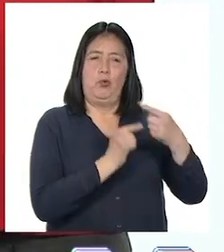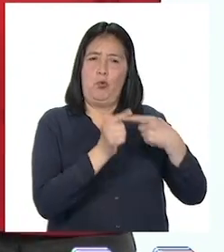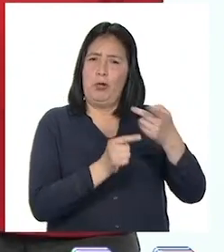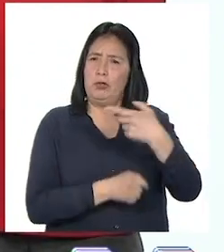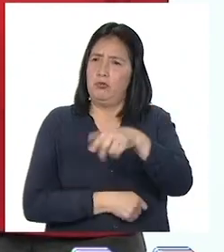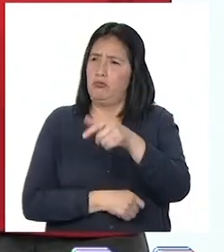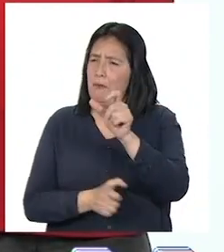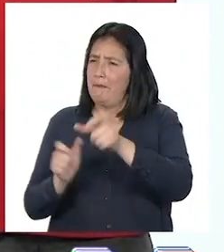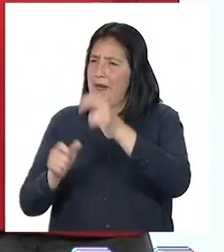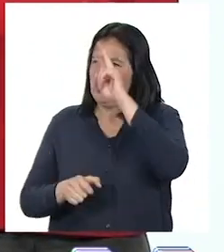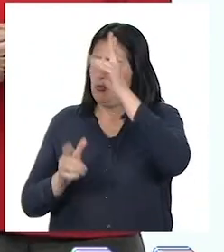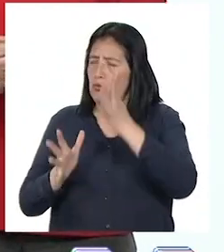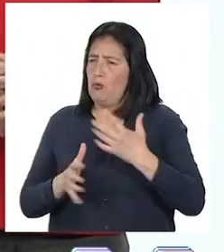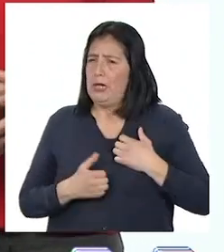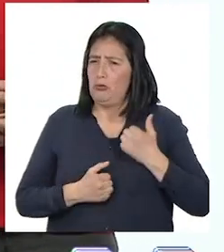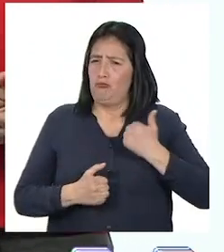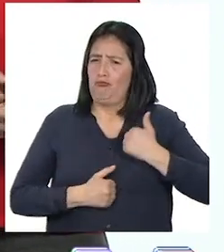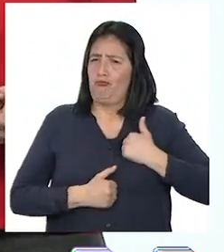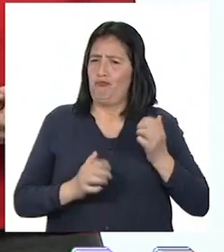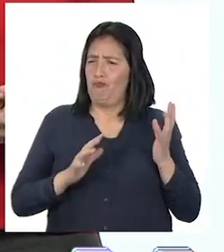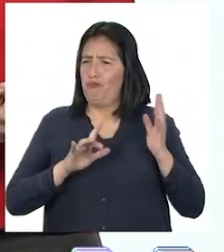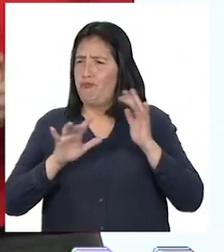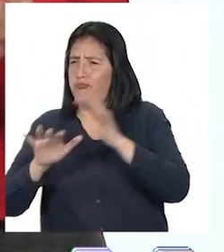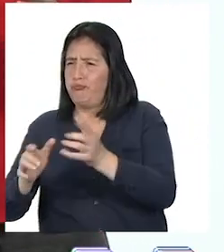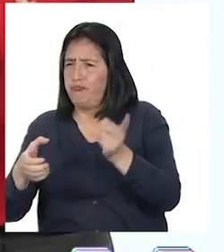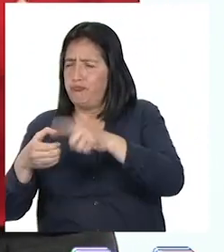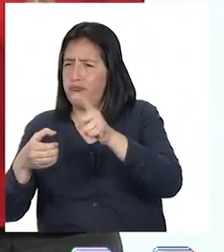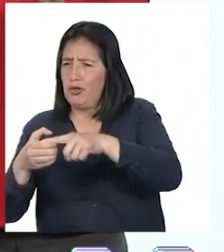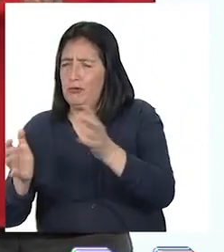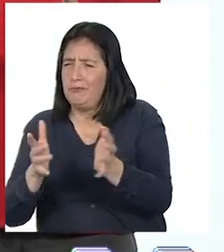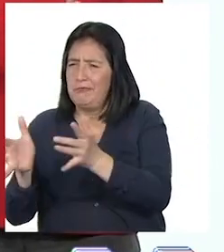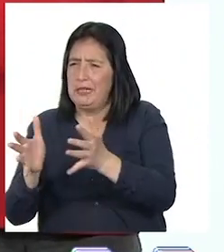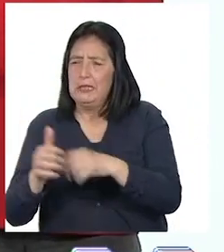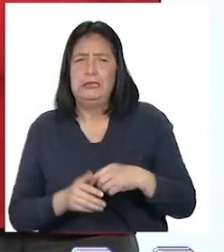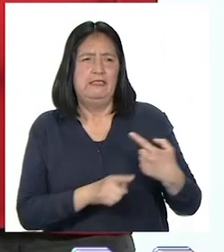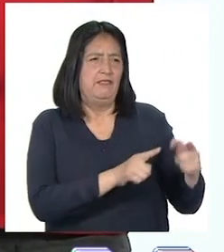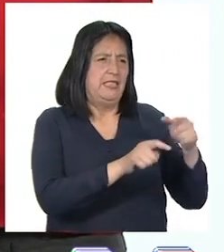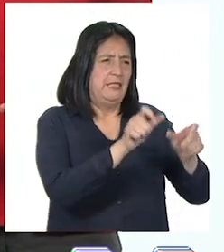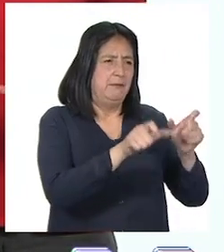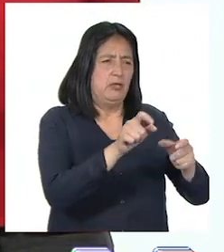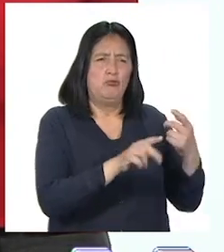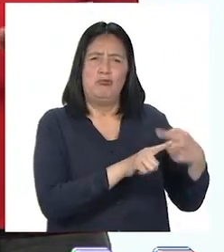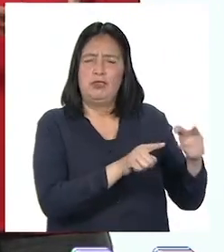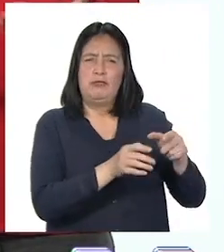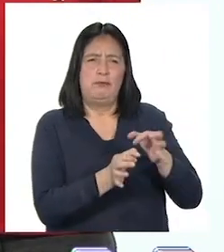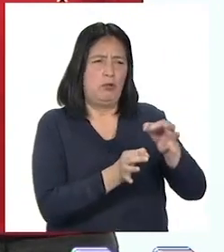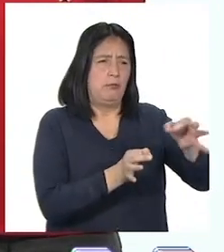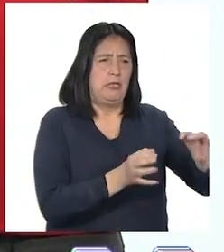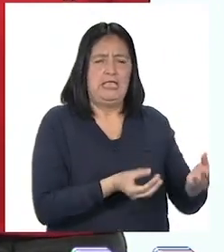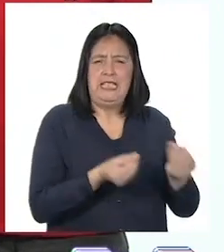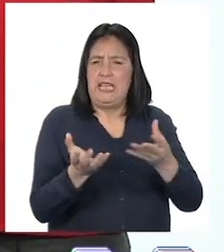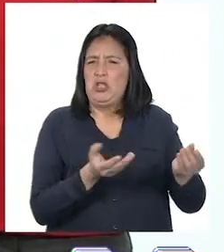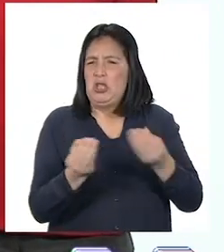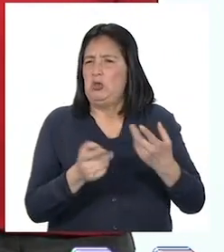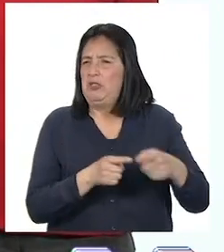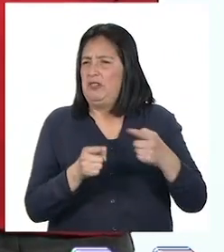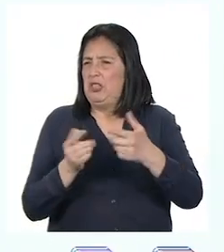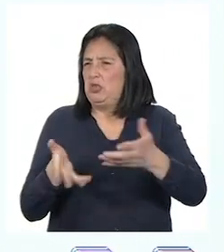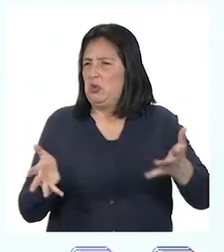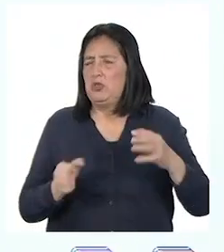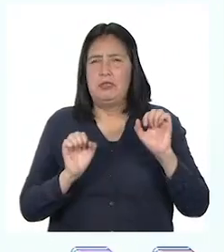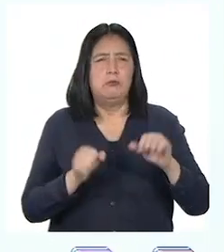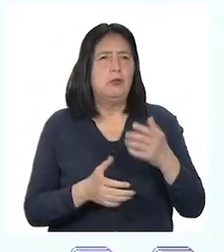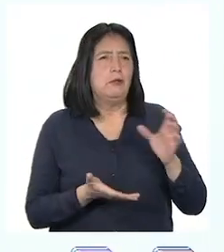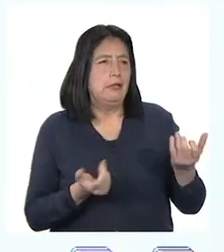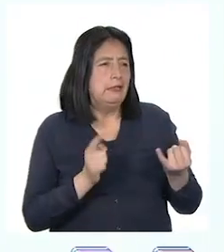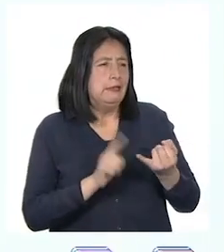que valerosos peruanos se unieron a las tropas de Bolívar en la lucha, civiles de diversas regiones aportaron de todas las formas posibles.